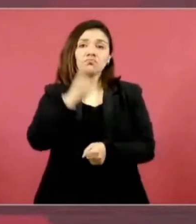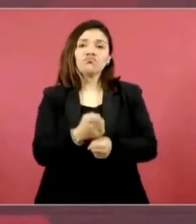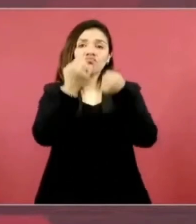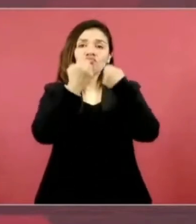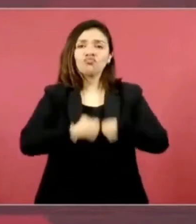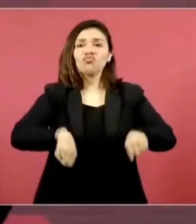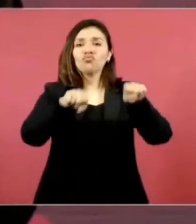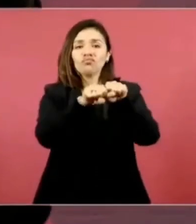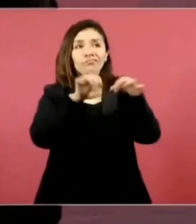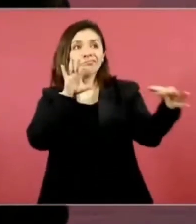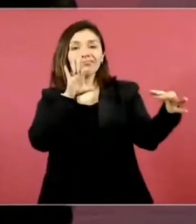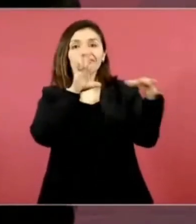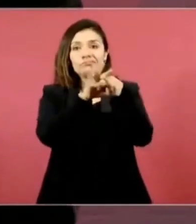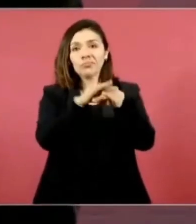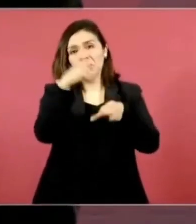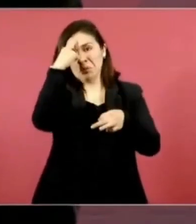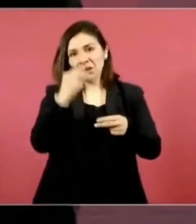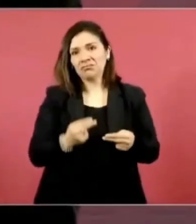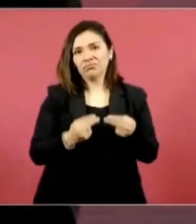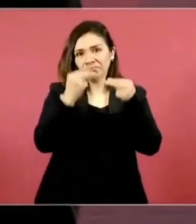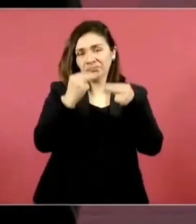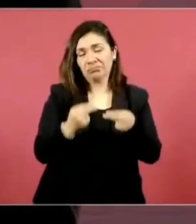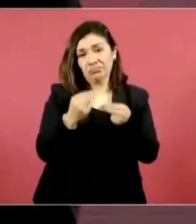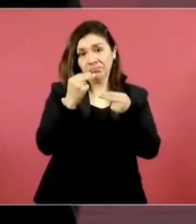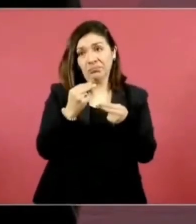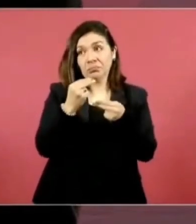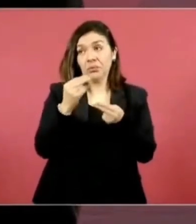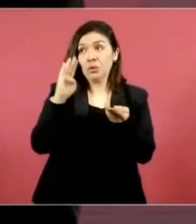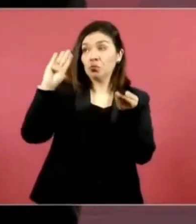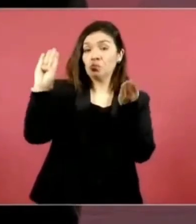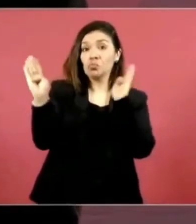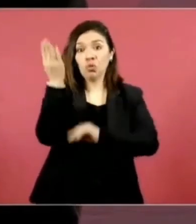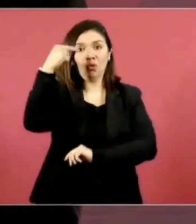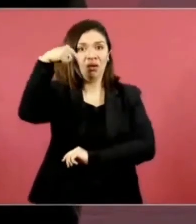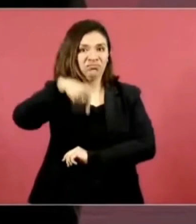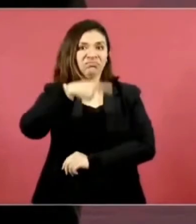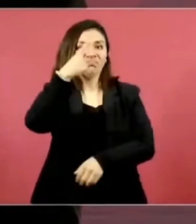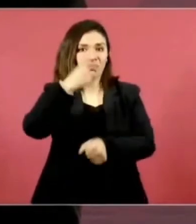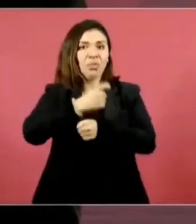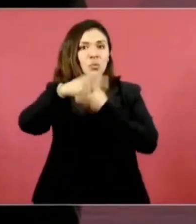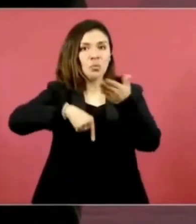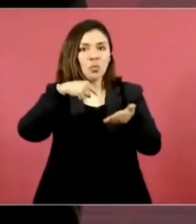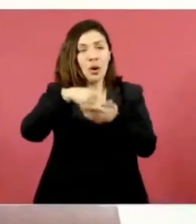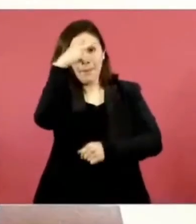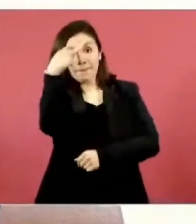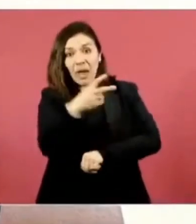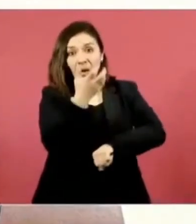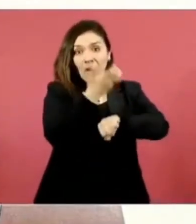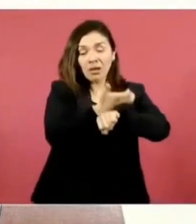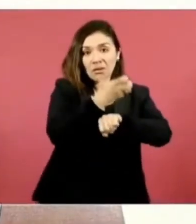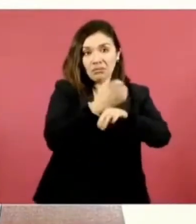comerciales en el mundo, México y Estados Unidos.